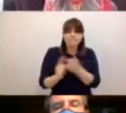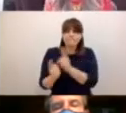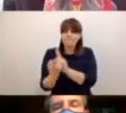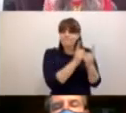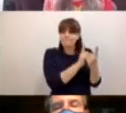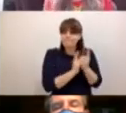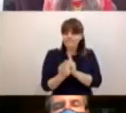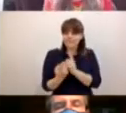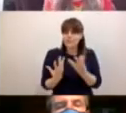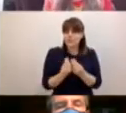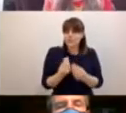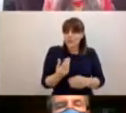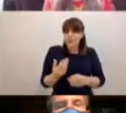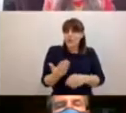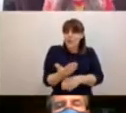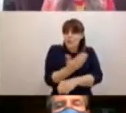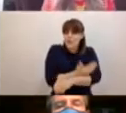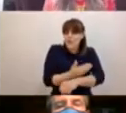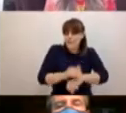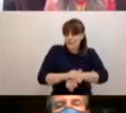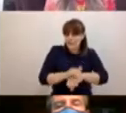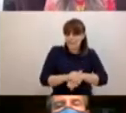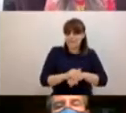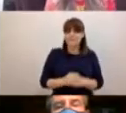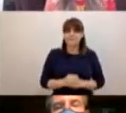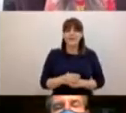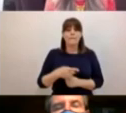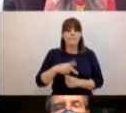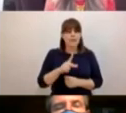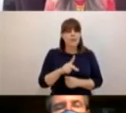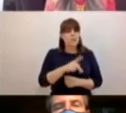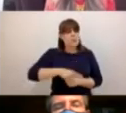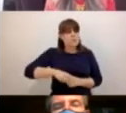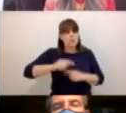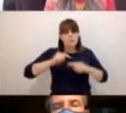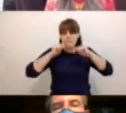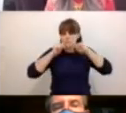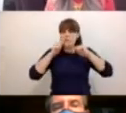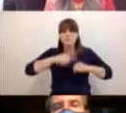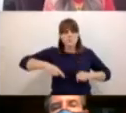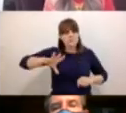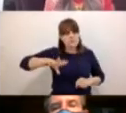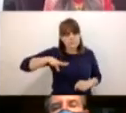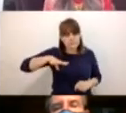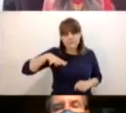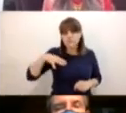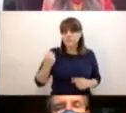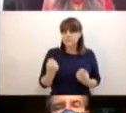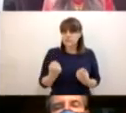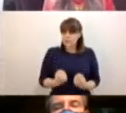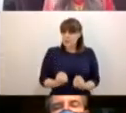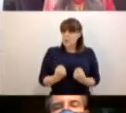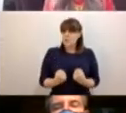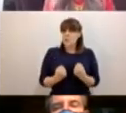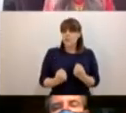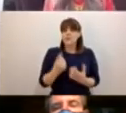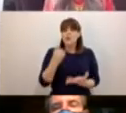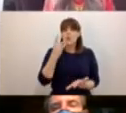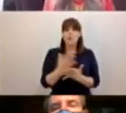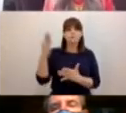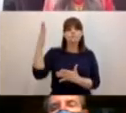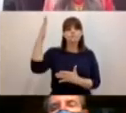embargo, a pesar de ello, ha habido un esfuerzo muy grande, y no solo de autoridades educativas,